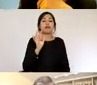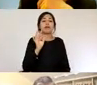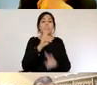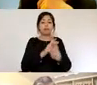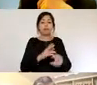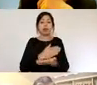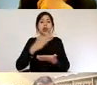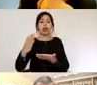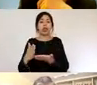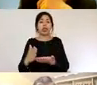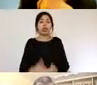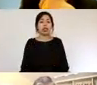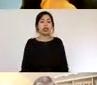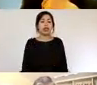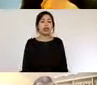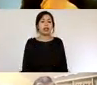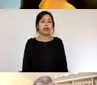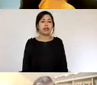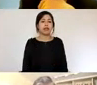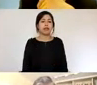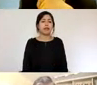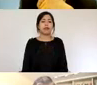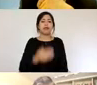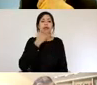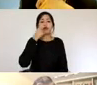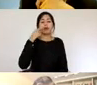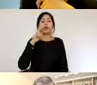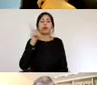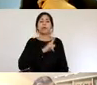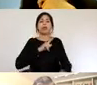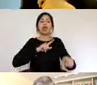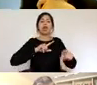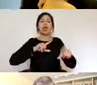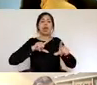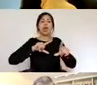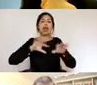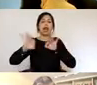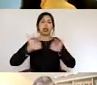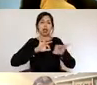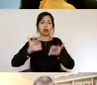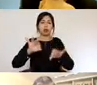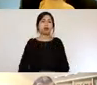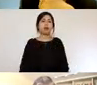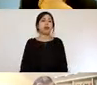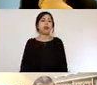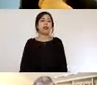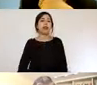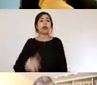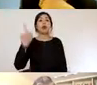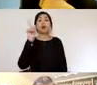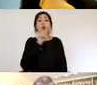y Roger Sainter de Arquitectura y una propuesta de intermediación para la